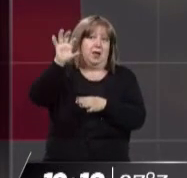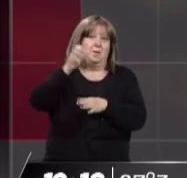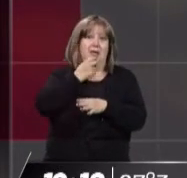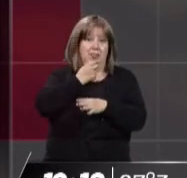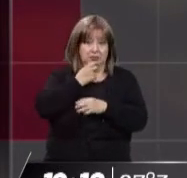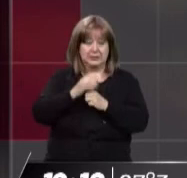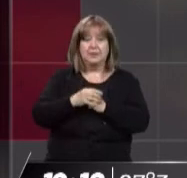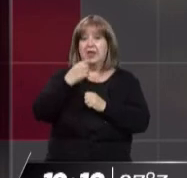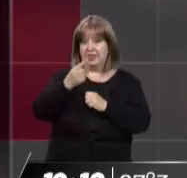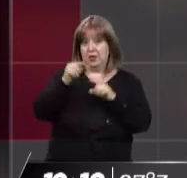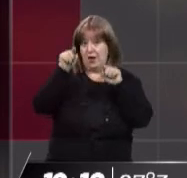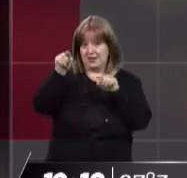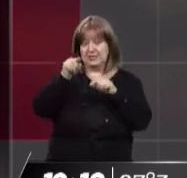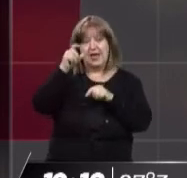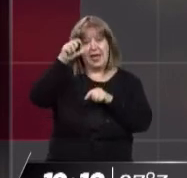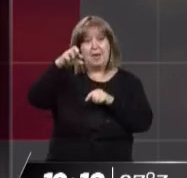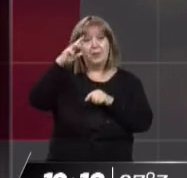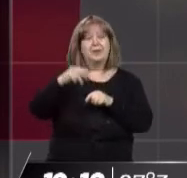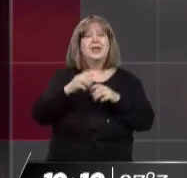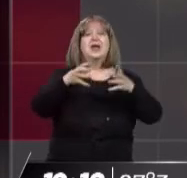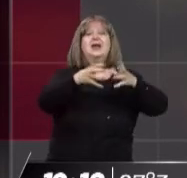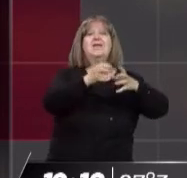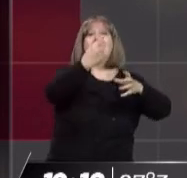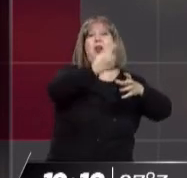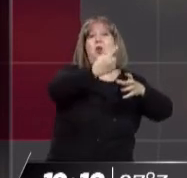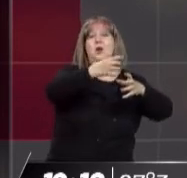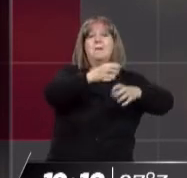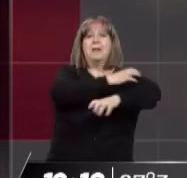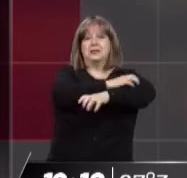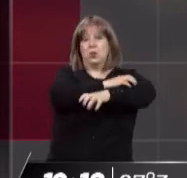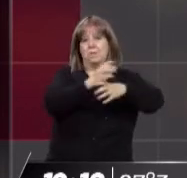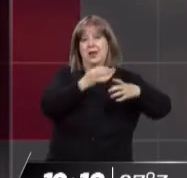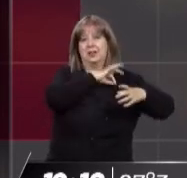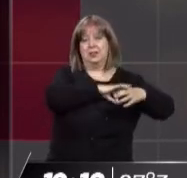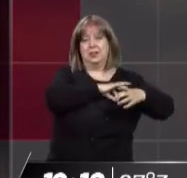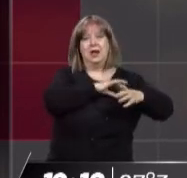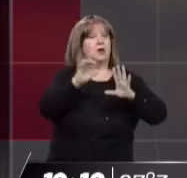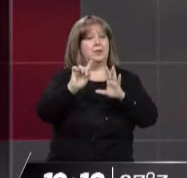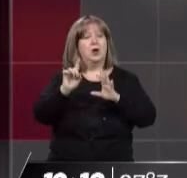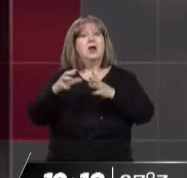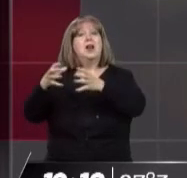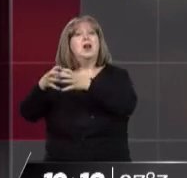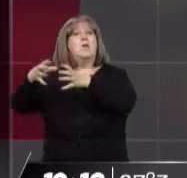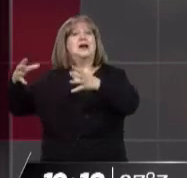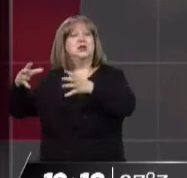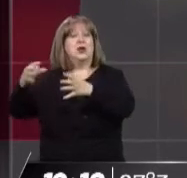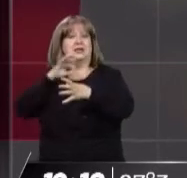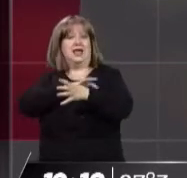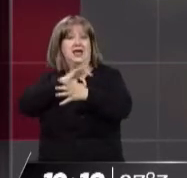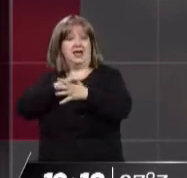Mendoza, dijo así, los que están en el NUIL 1, que son las personas que tienen mayores ingresos, van a tener,